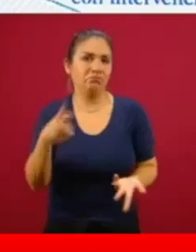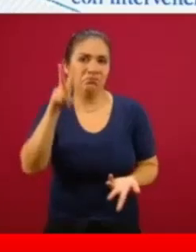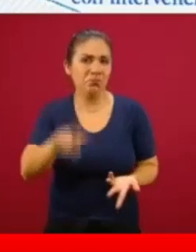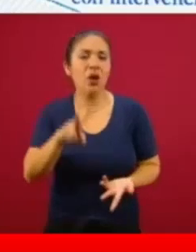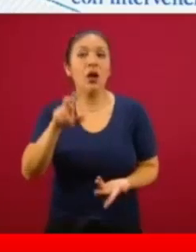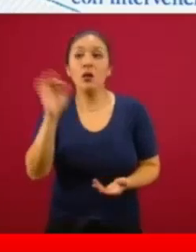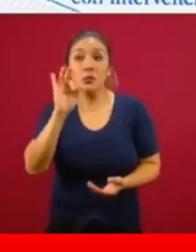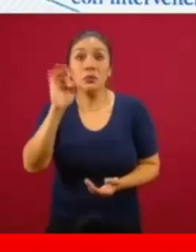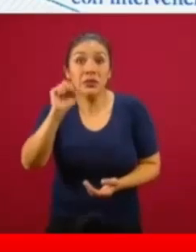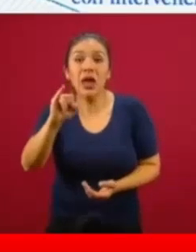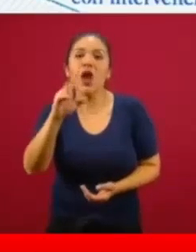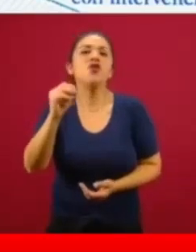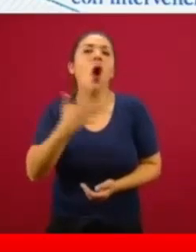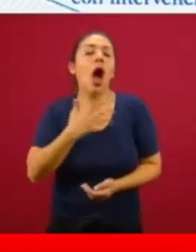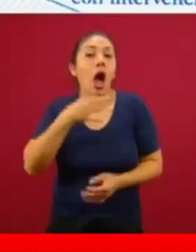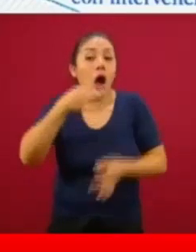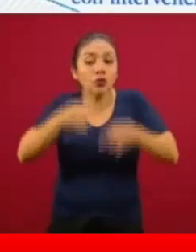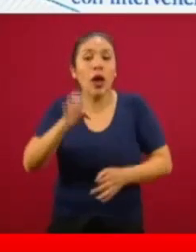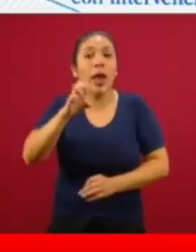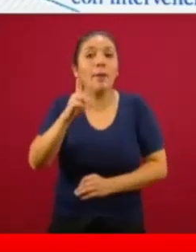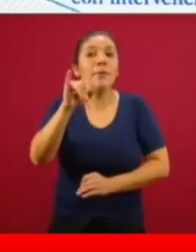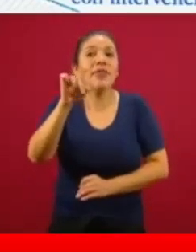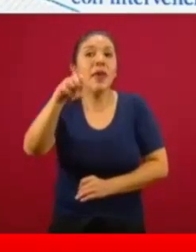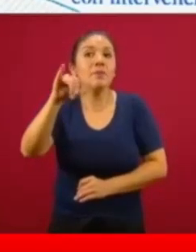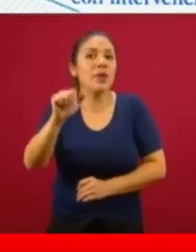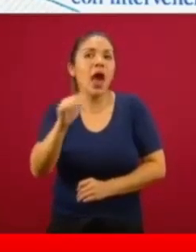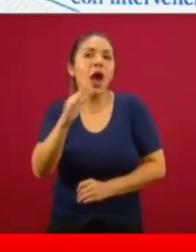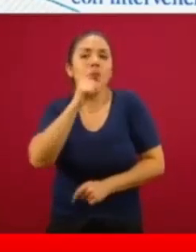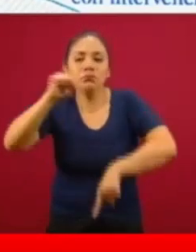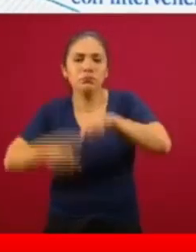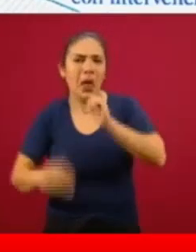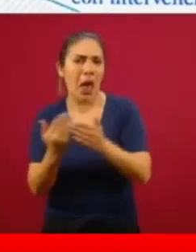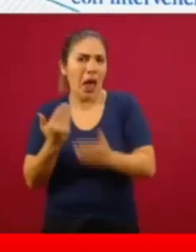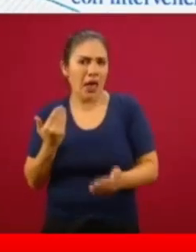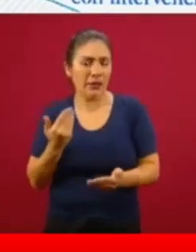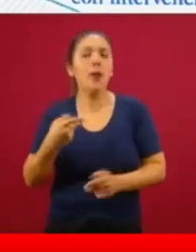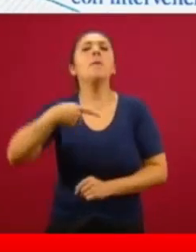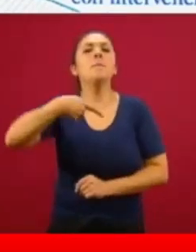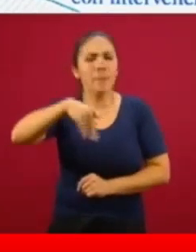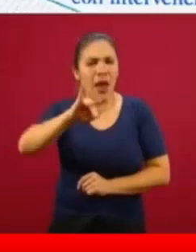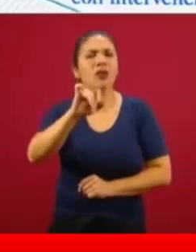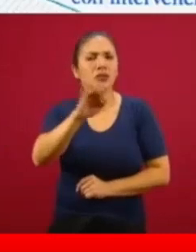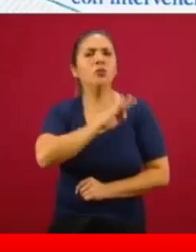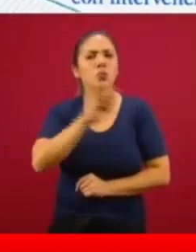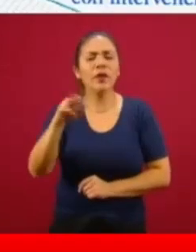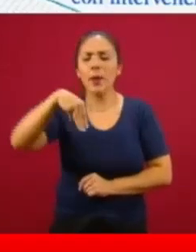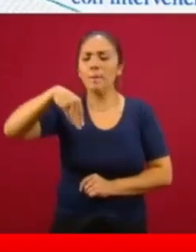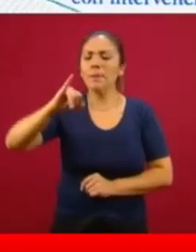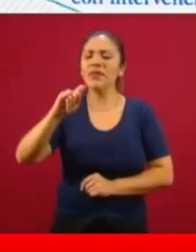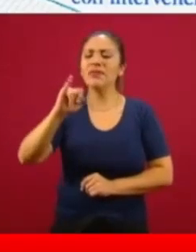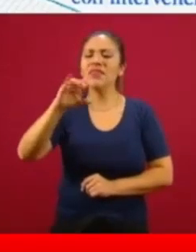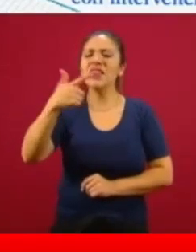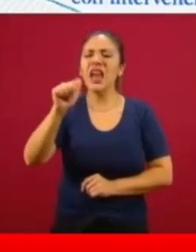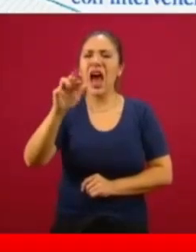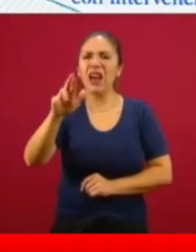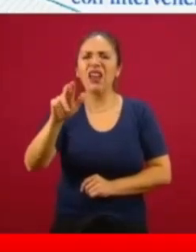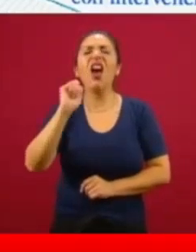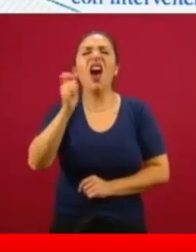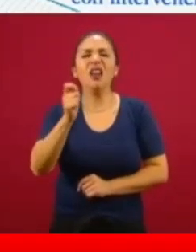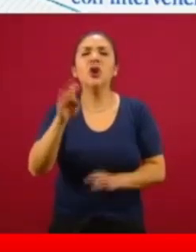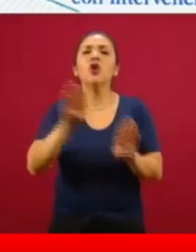las epidemias. Pero lo que sí es posible es mitigarla y mitigarla quiere decir reducirla, achicarla,